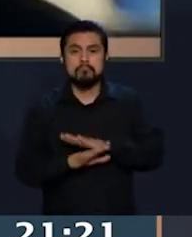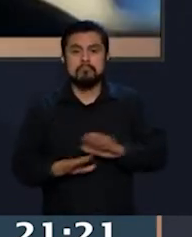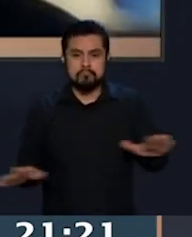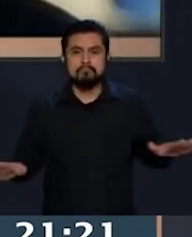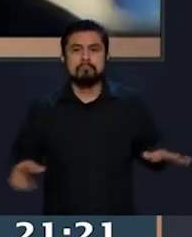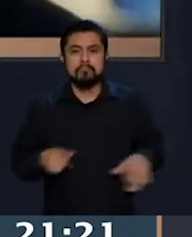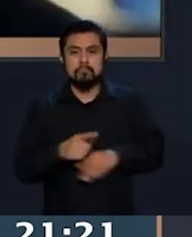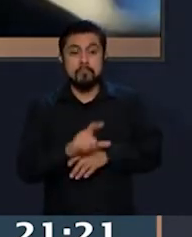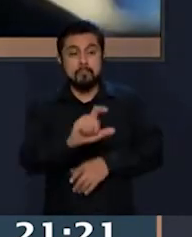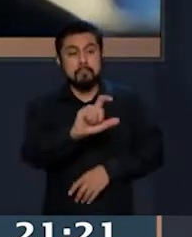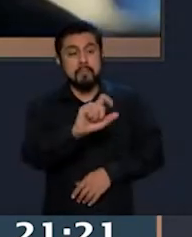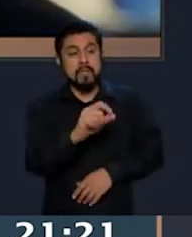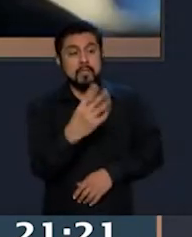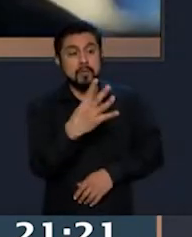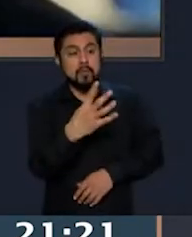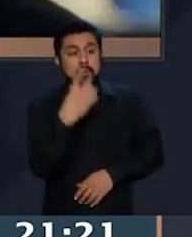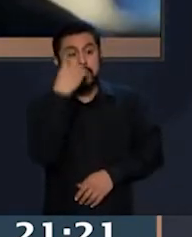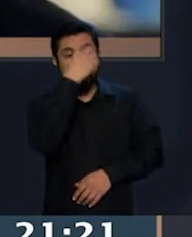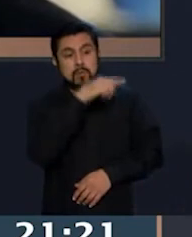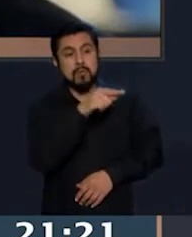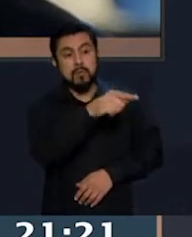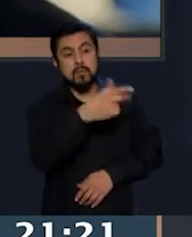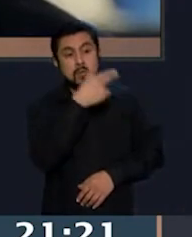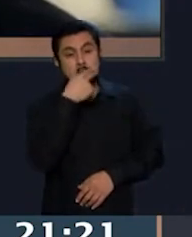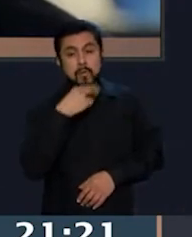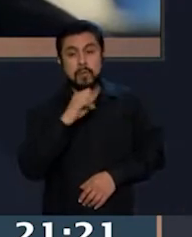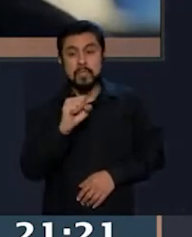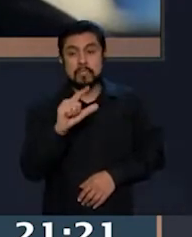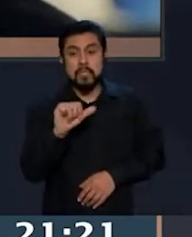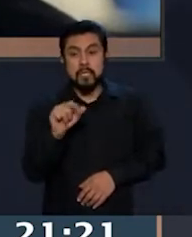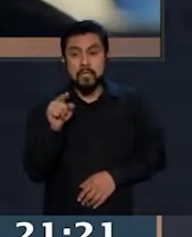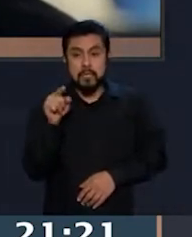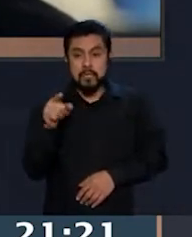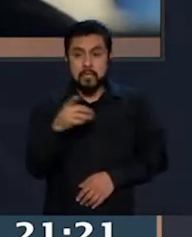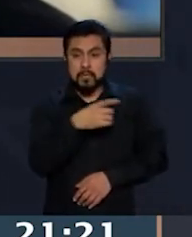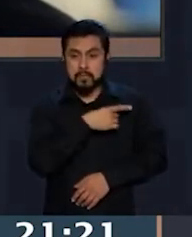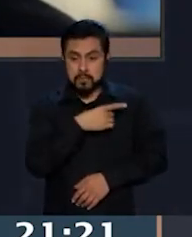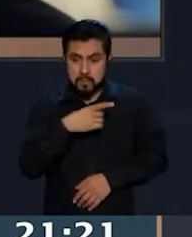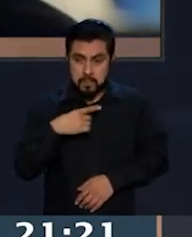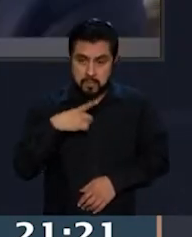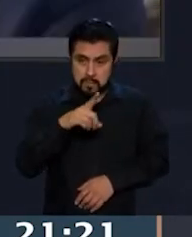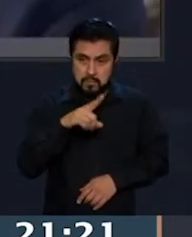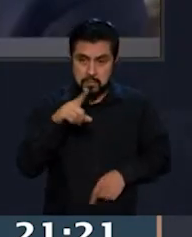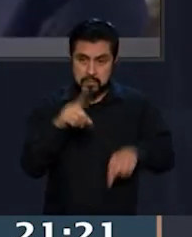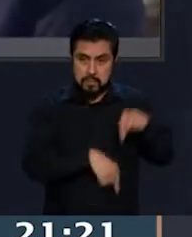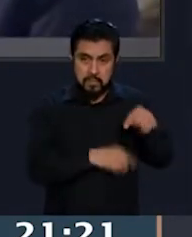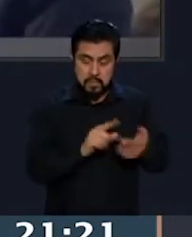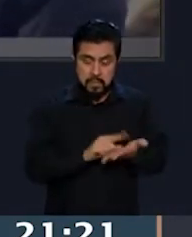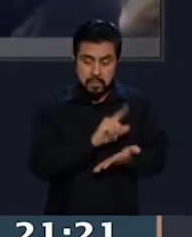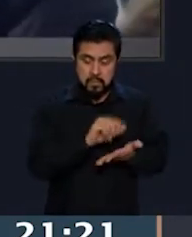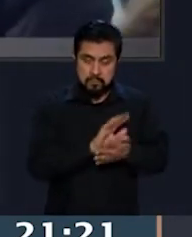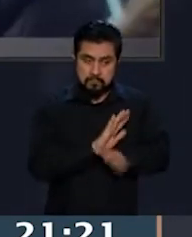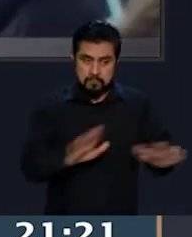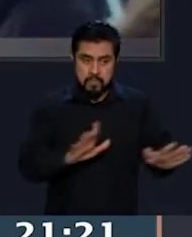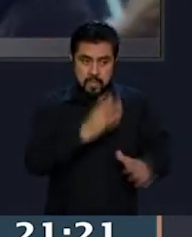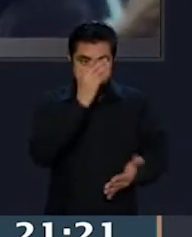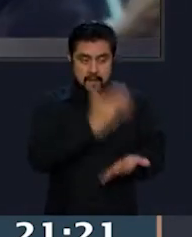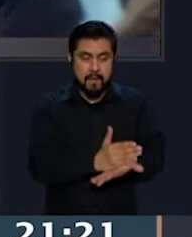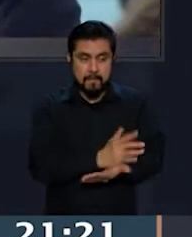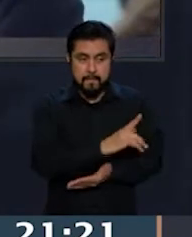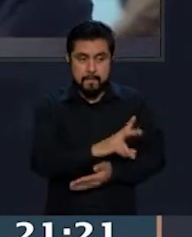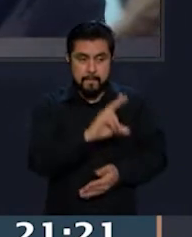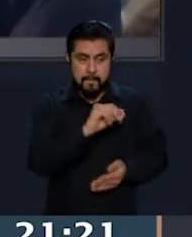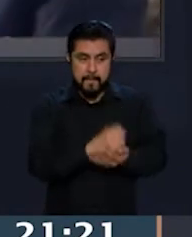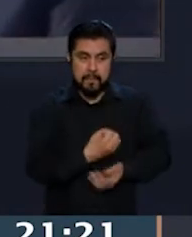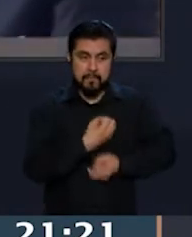Le da 24 horas a Salinas Pliego para eliminar estas publicaciones y, por supuesto, para que deje de expresarse con